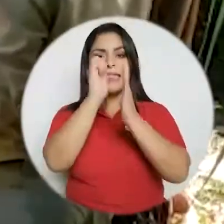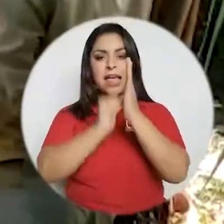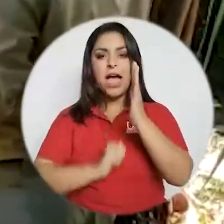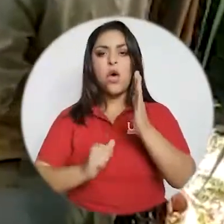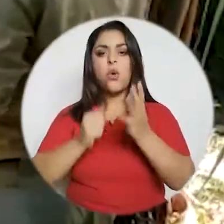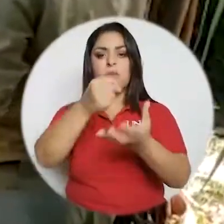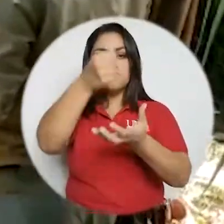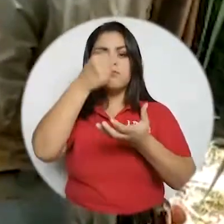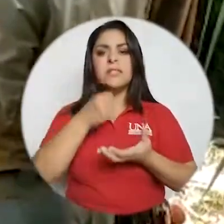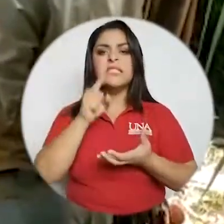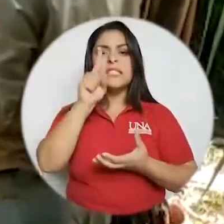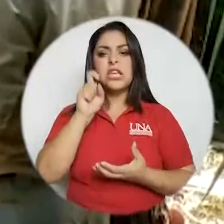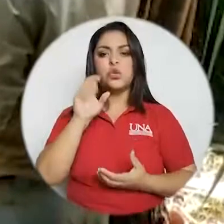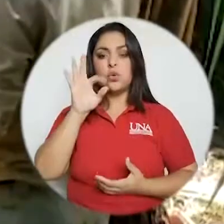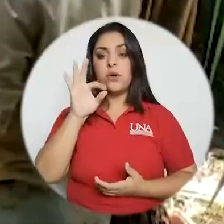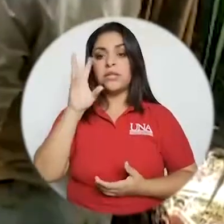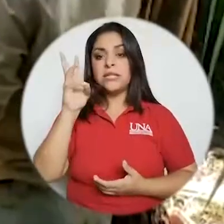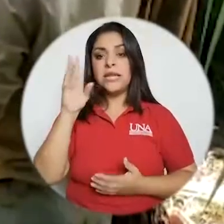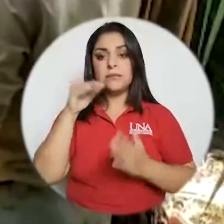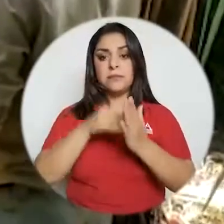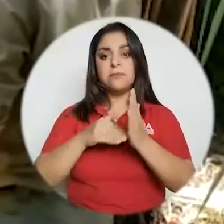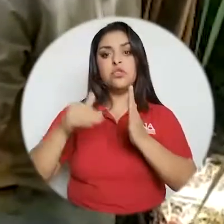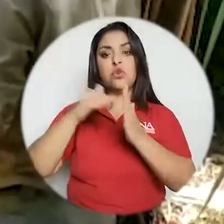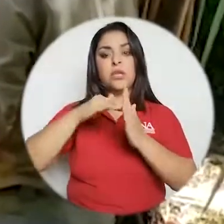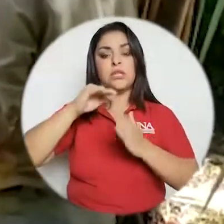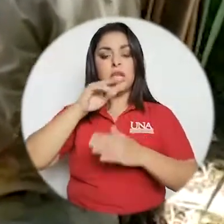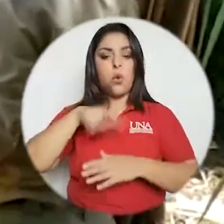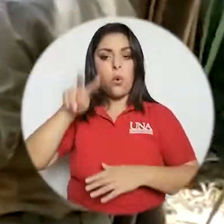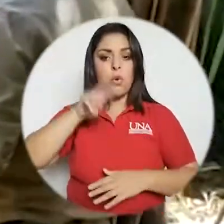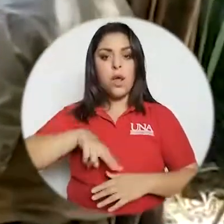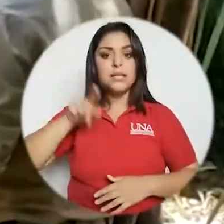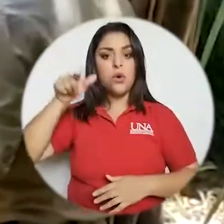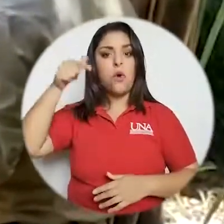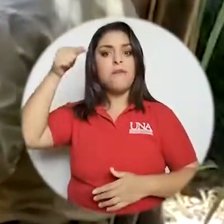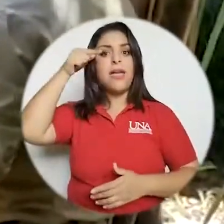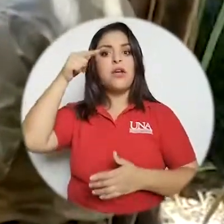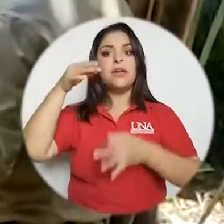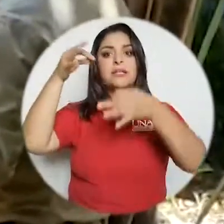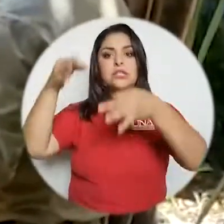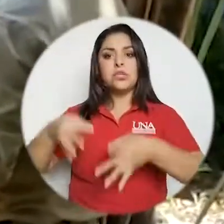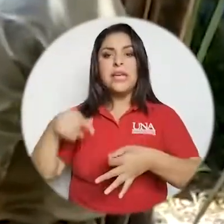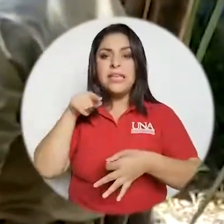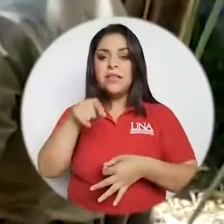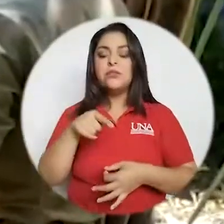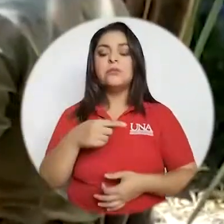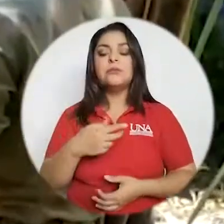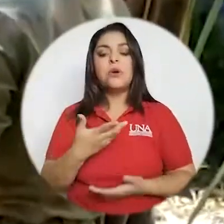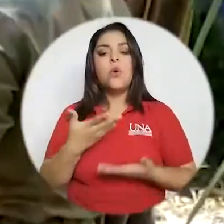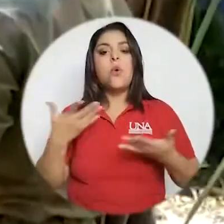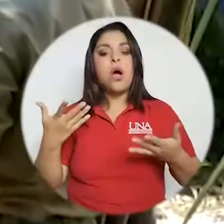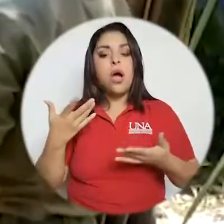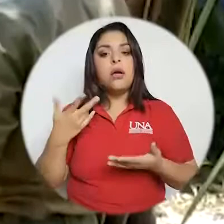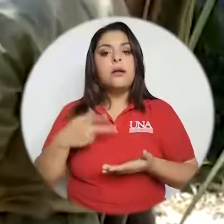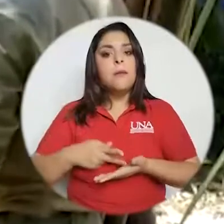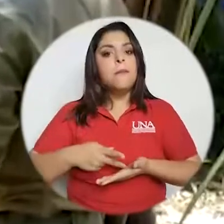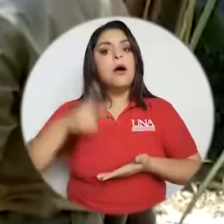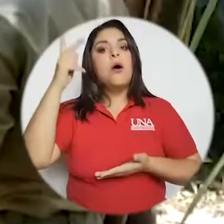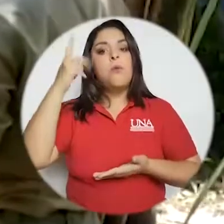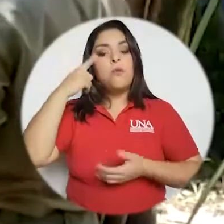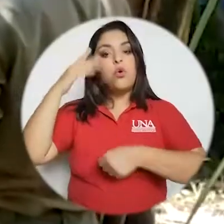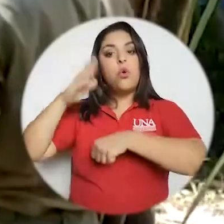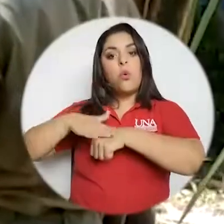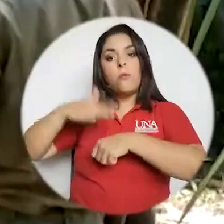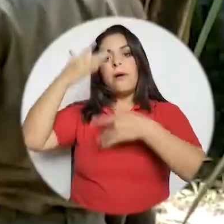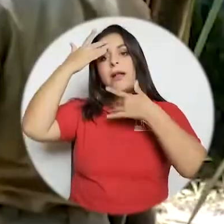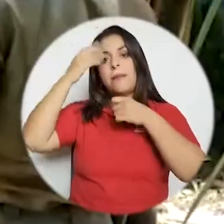en 196 mil millones de colones ese ha sido el costo de la pandemia entre comillas